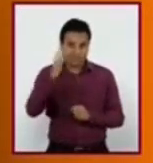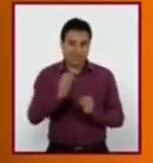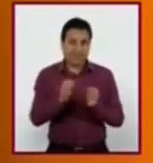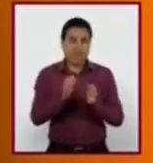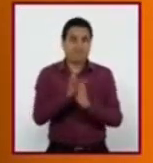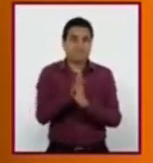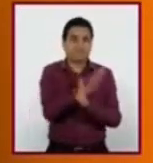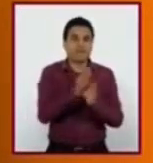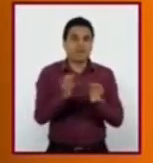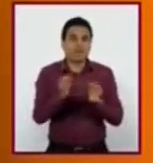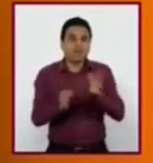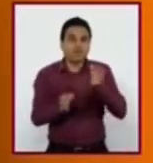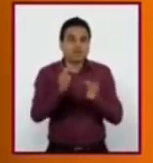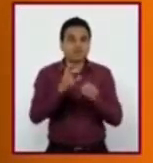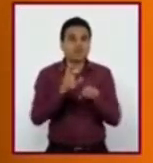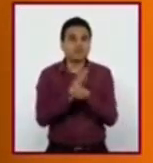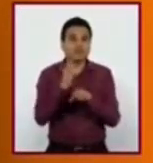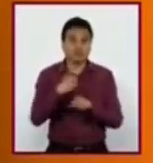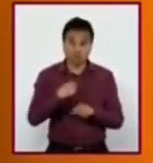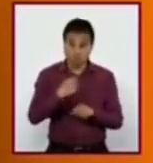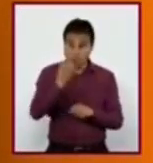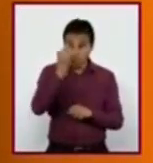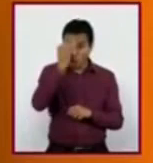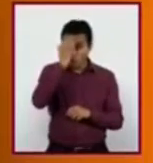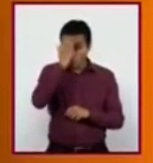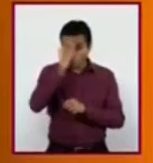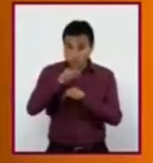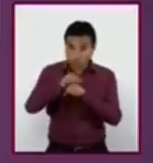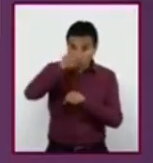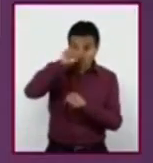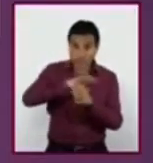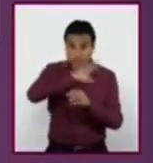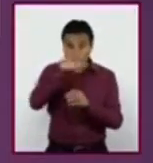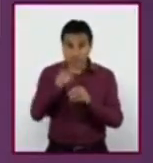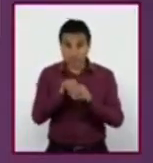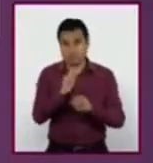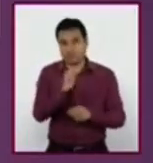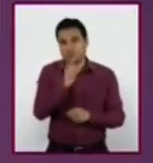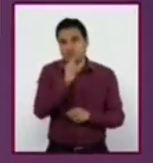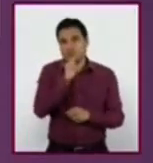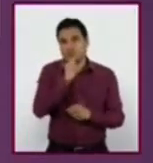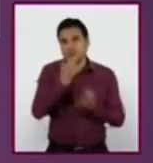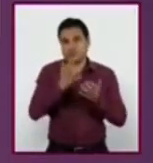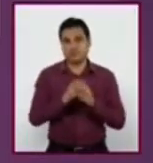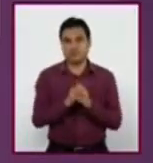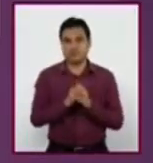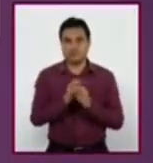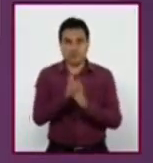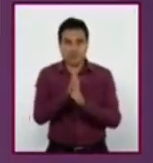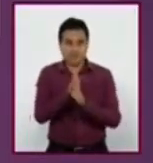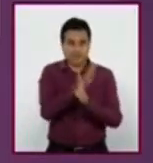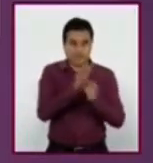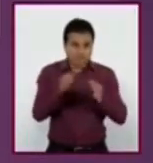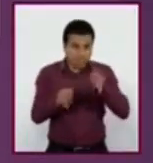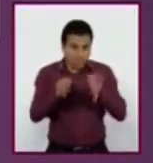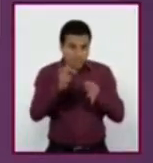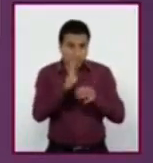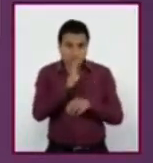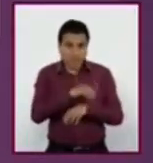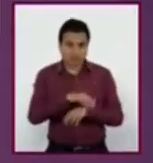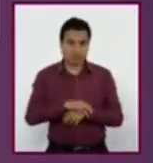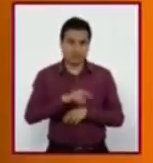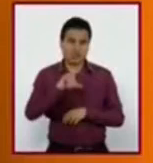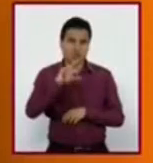que aún no tenemos oportunidad de conocer a fondo a esas personas. Profesora, ¿y todos los prejuicios son malos? No